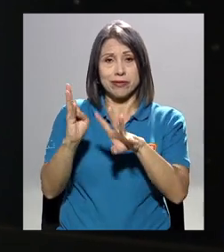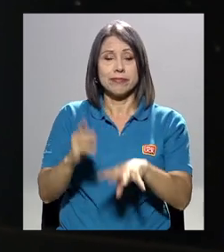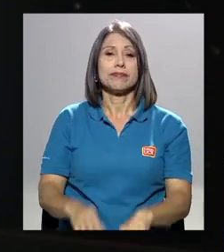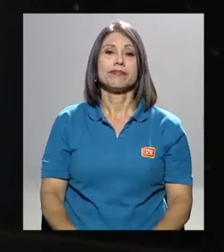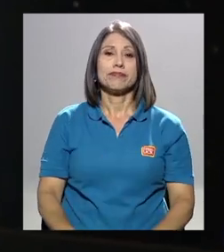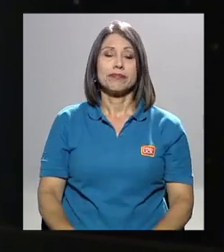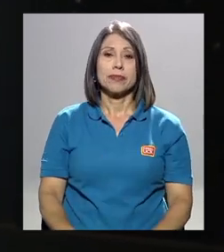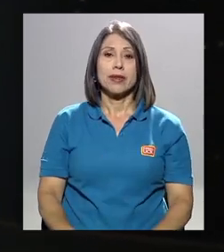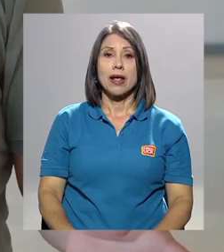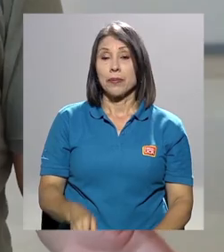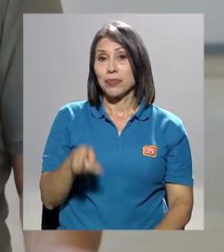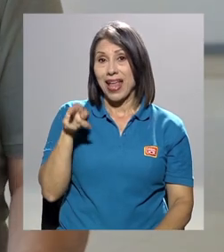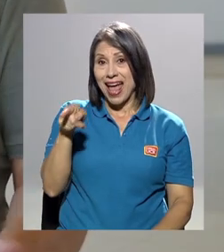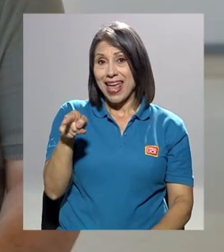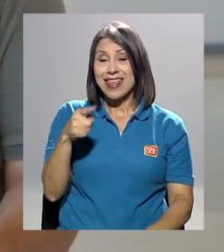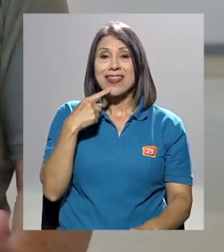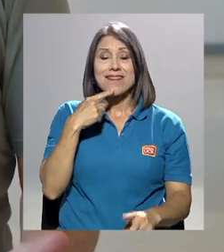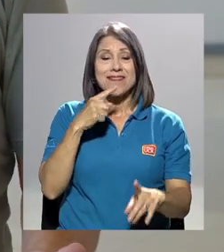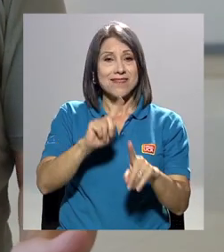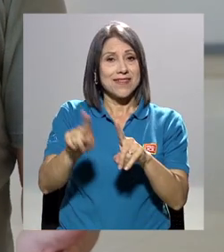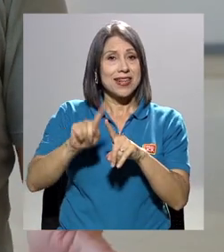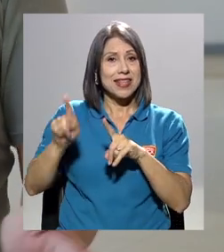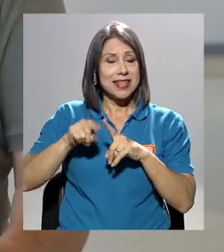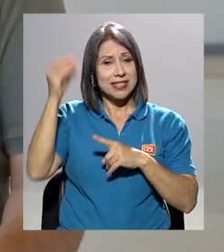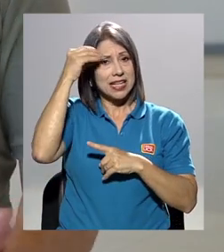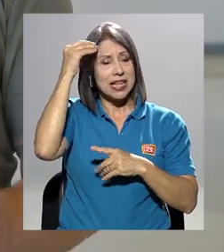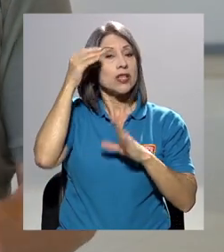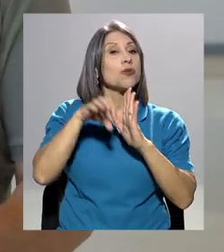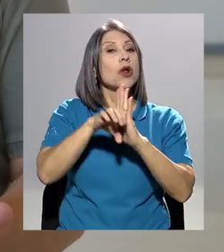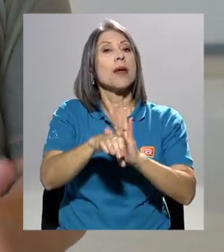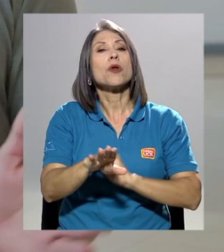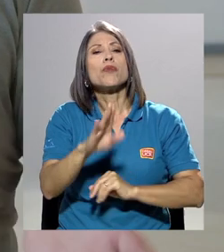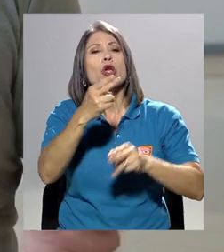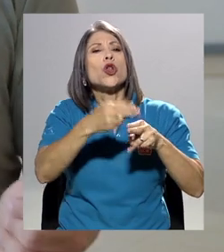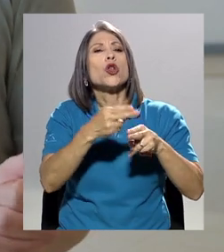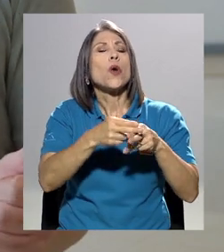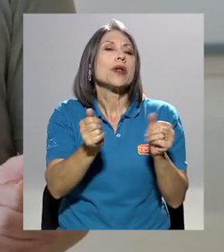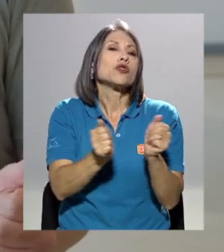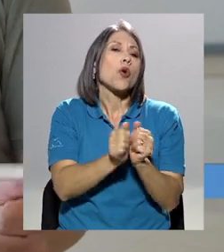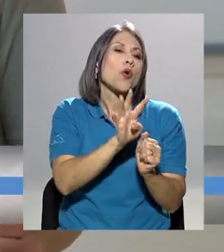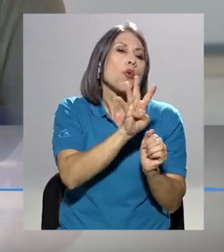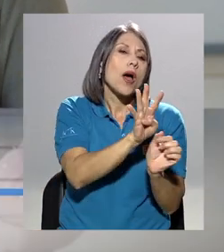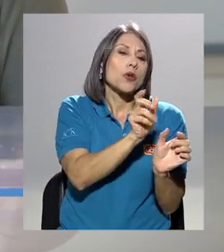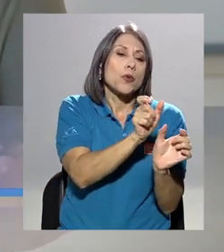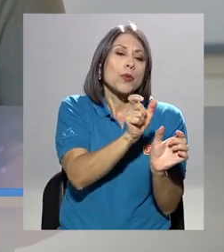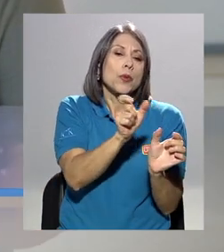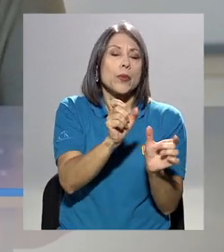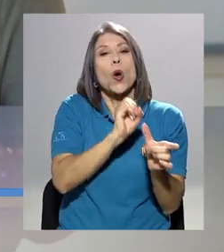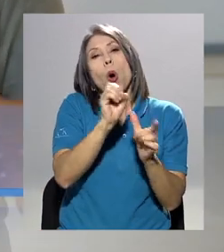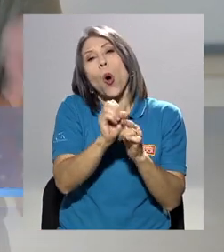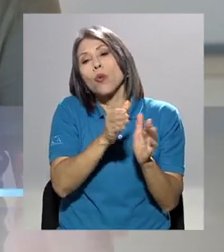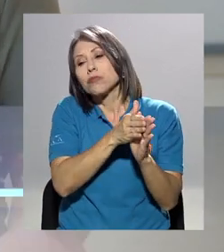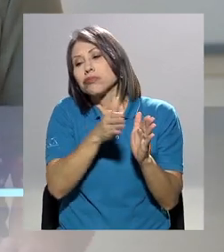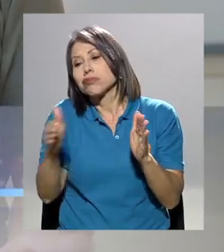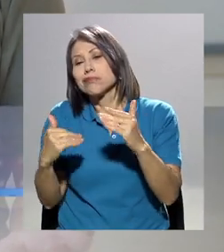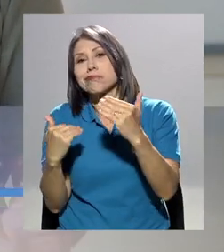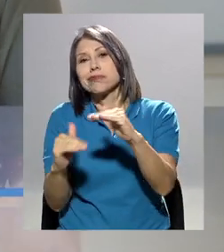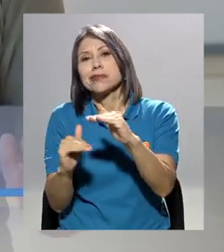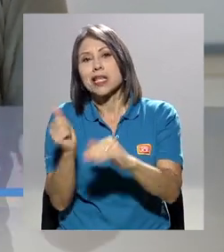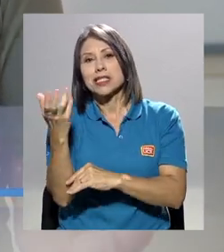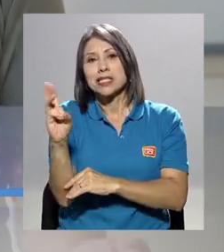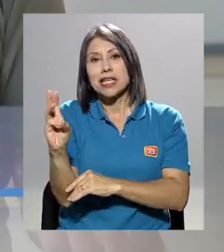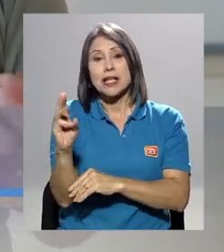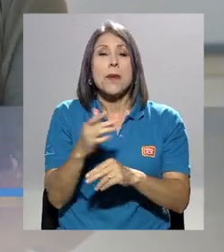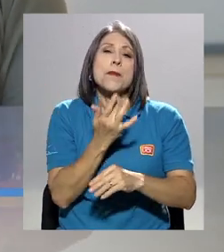Y ahí es donde se ponen varios criterios. Por ejemplo, que sean nombres entre 4 y 16 caracteres. Por ejemplo, que preferiblemente